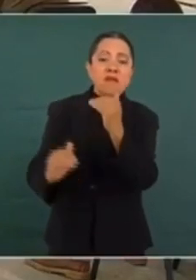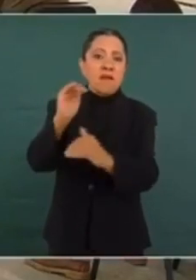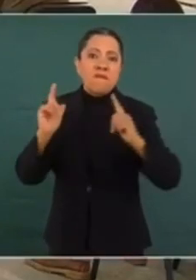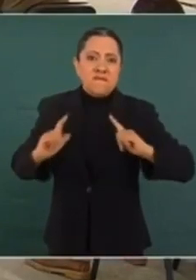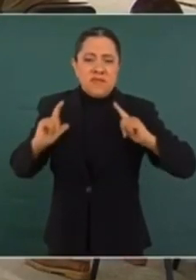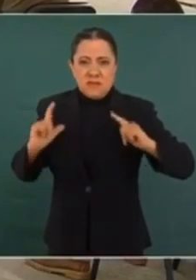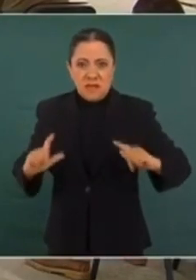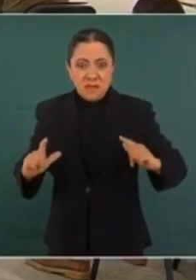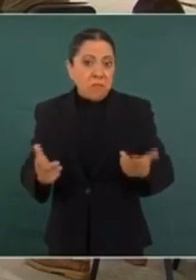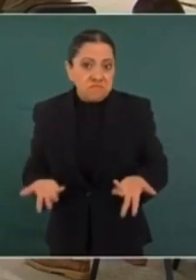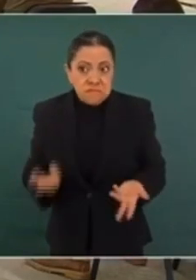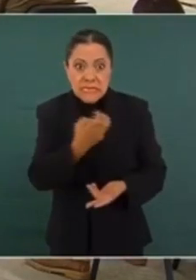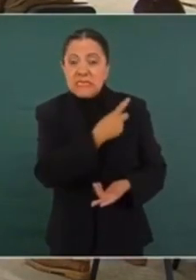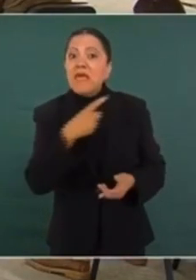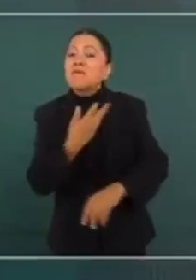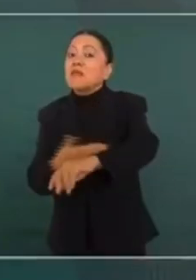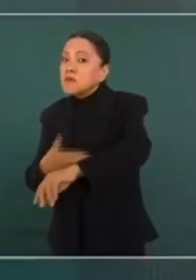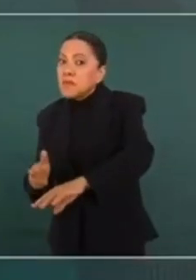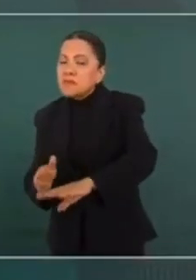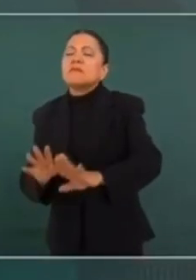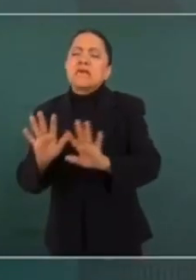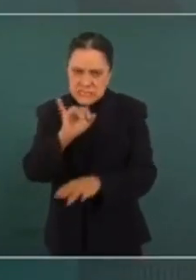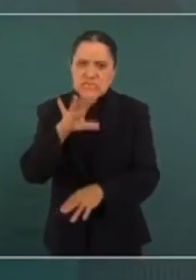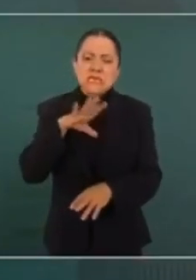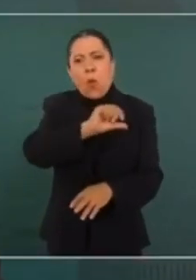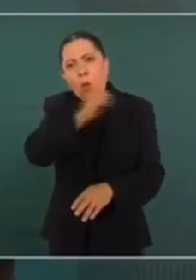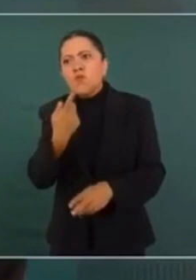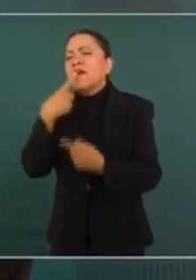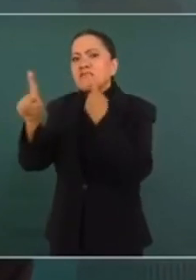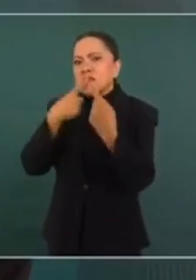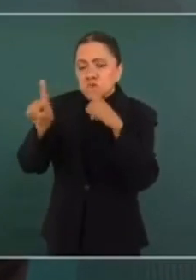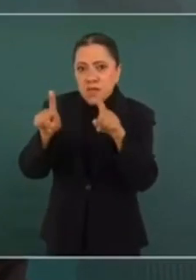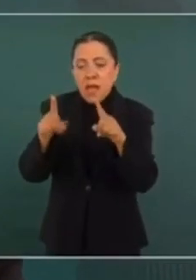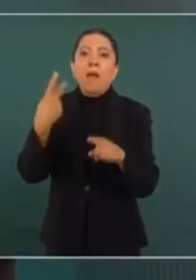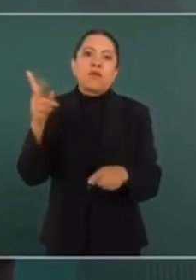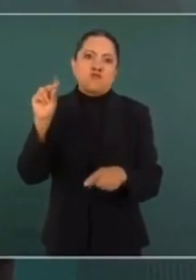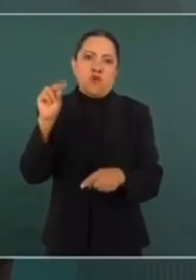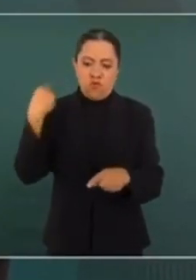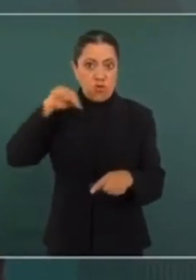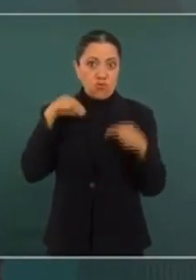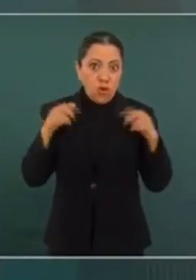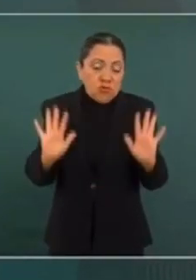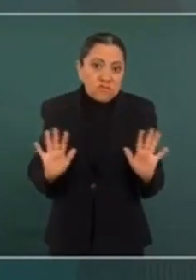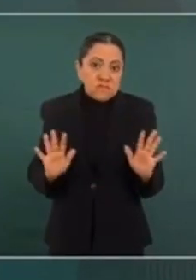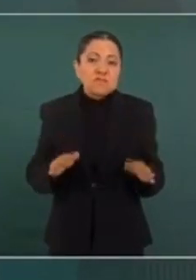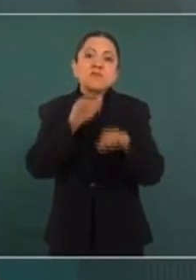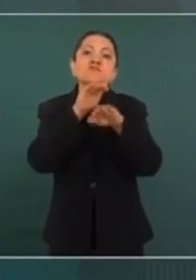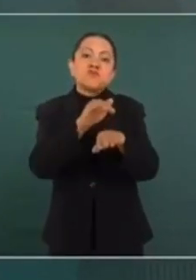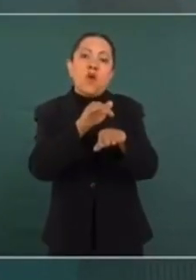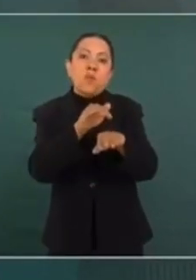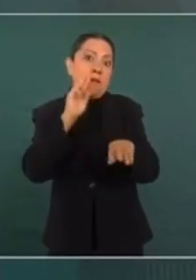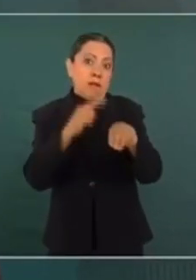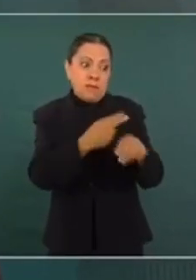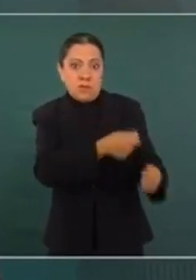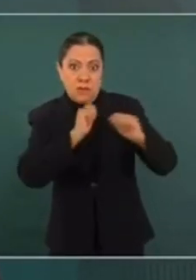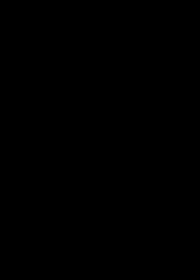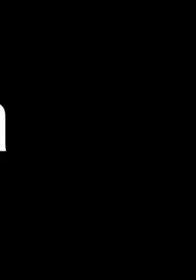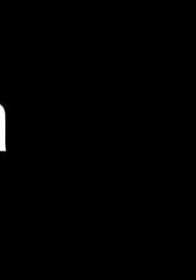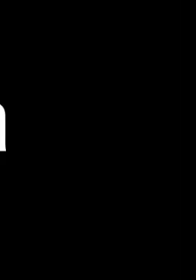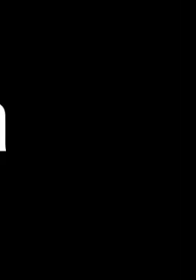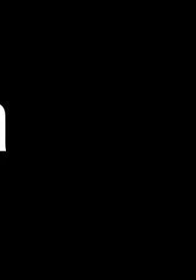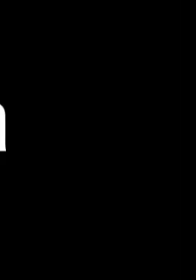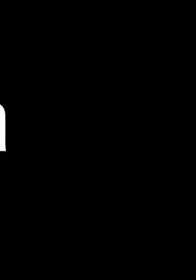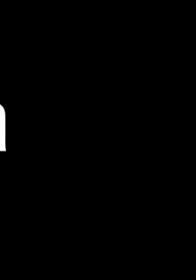que es la que tendría que resolver. Hay otras denuncias, pero no de parte nuestra, no lo que tiene que ver con el Ejecutivo Federal.